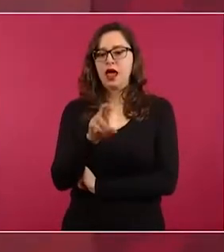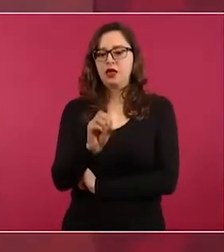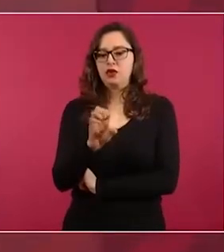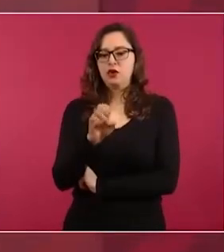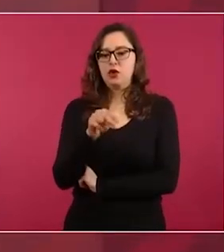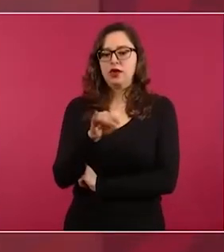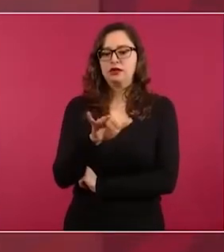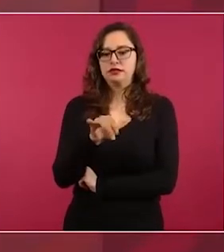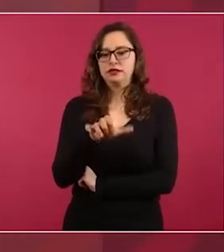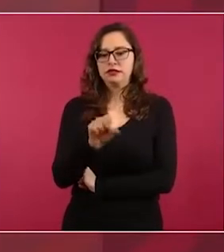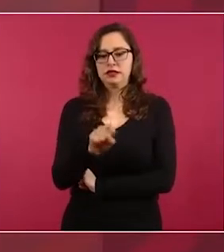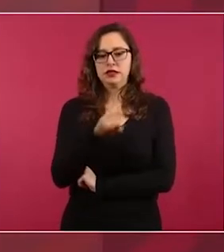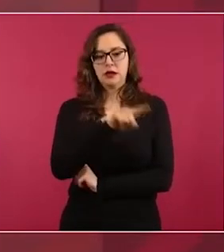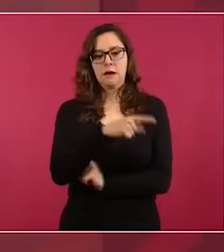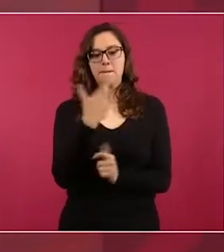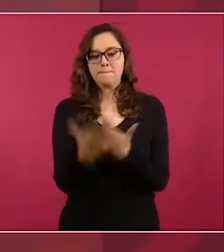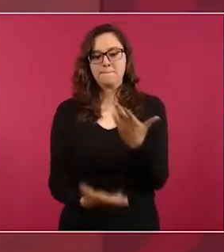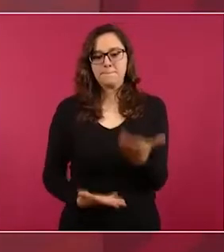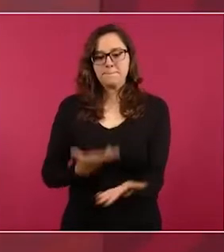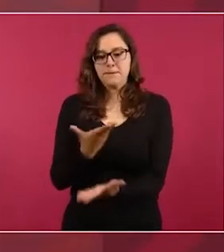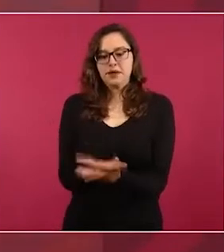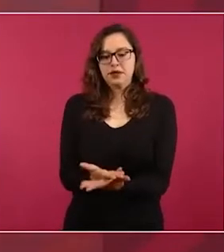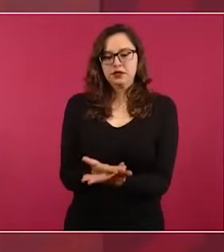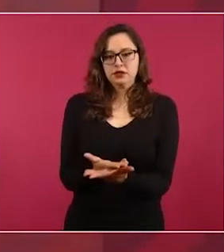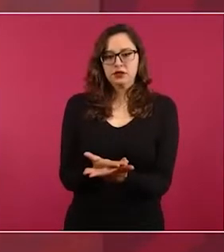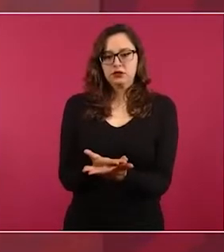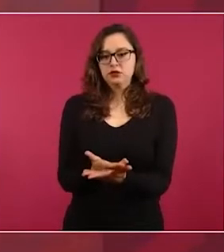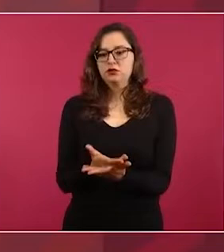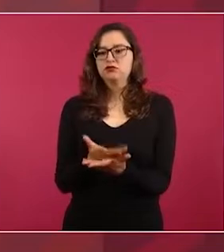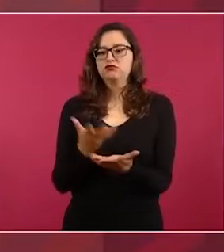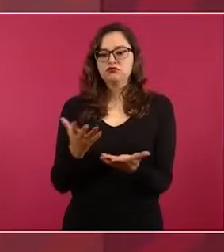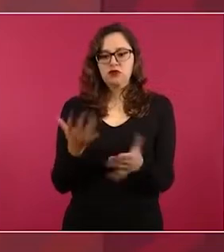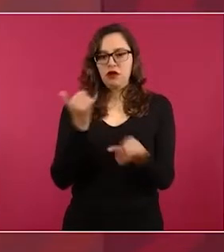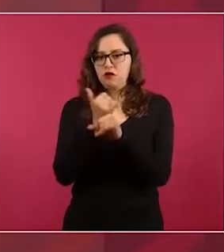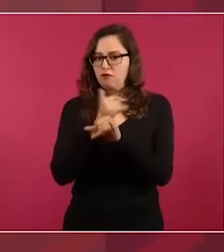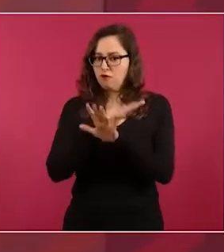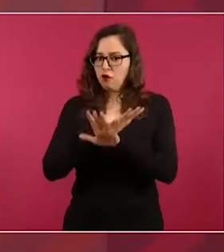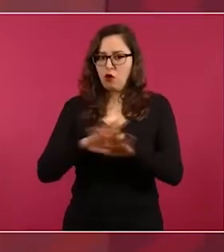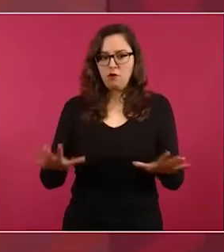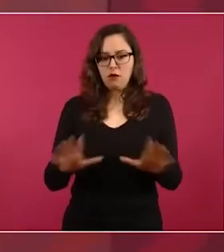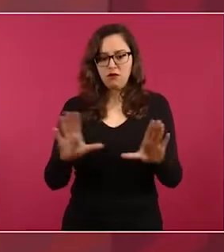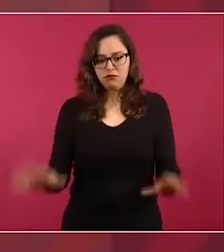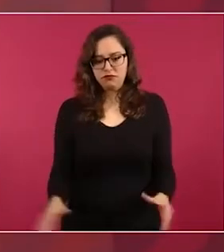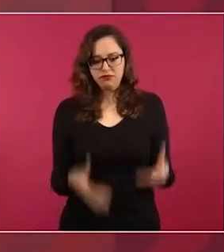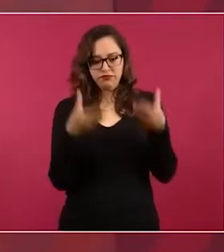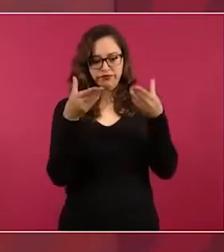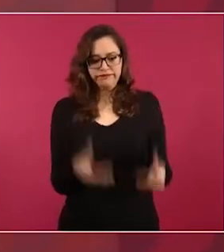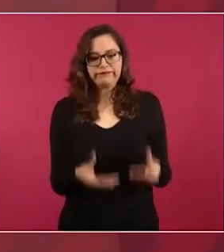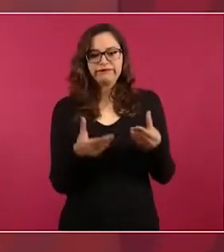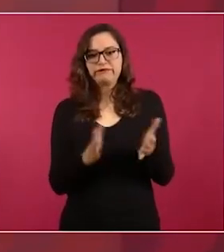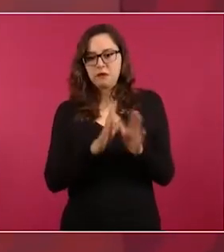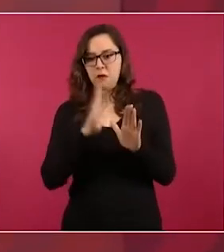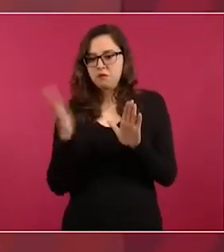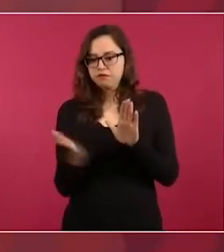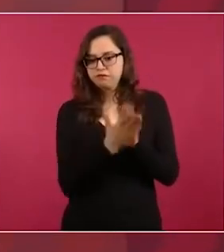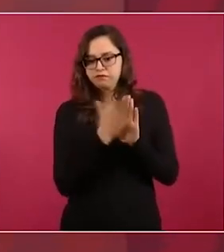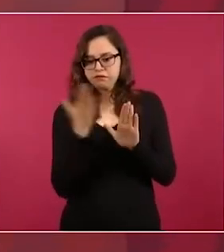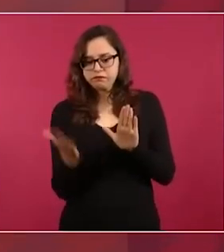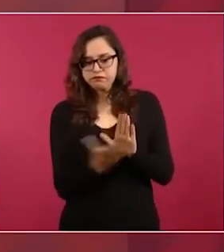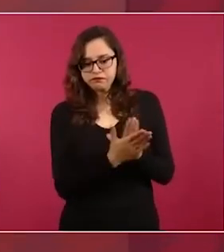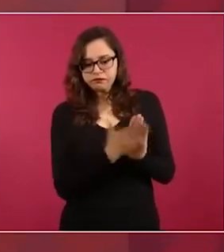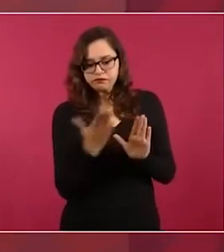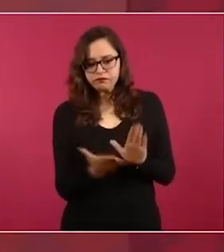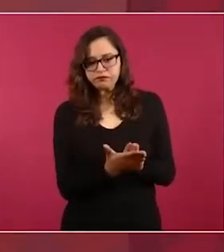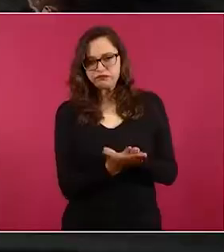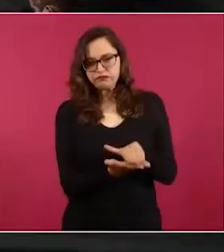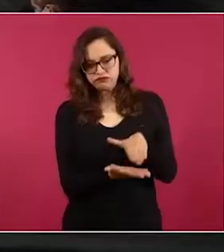presentó un informe con anexos, y aquí lo hemos dicho